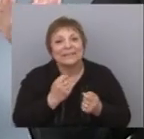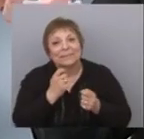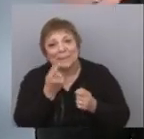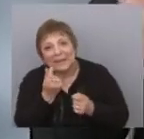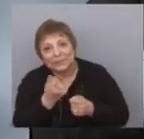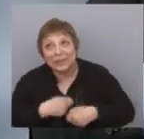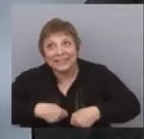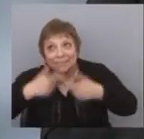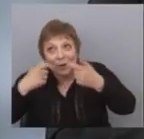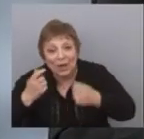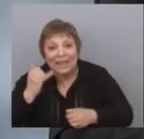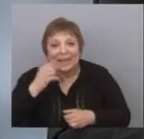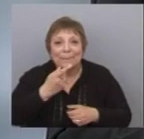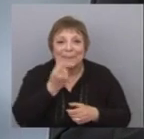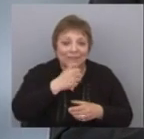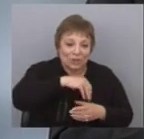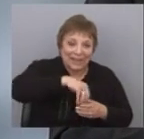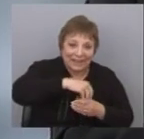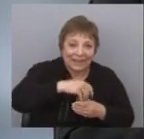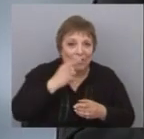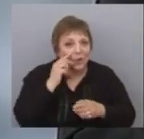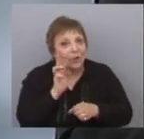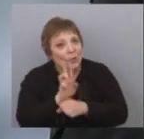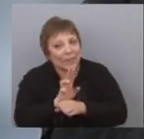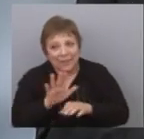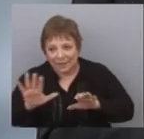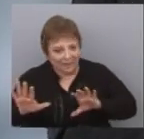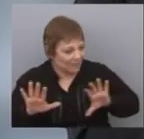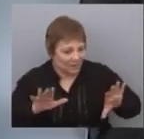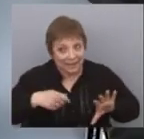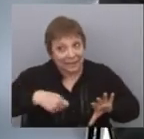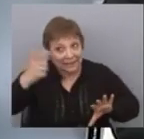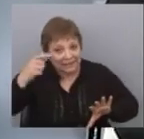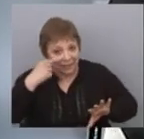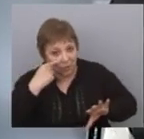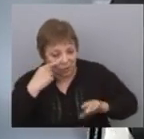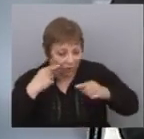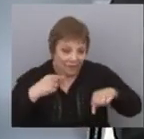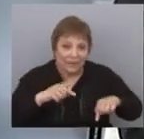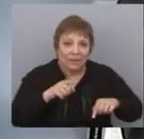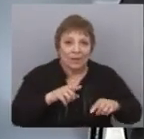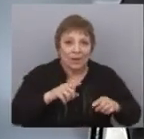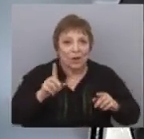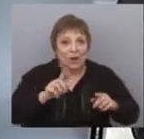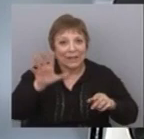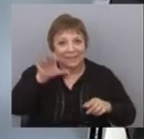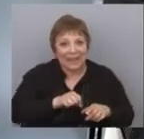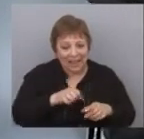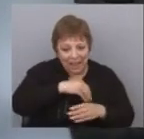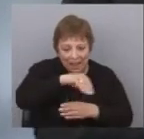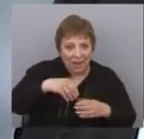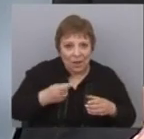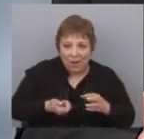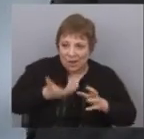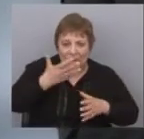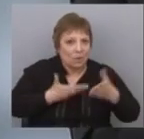los precios de exportación y los precios internos. Por lo tanto, hay que ser muy cuidadoso sin estar generando distorsiones en el mercado interno.